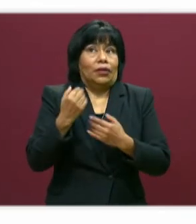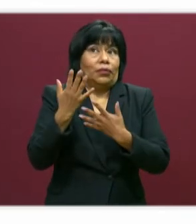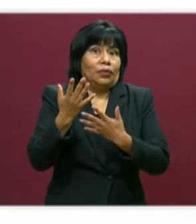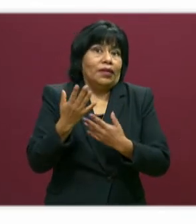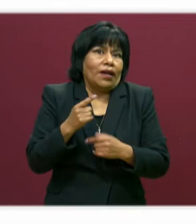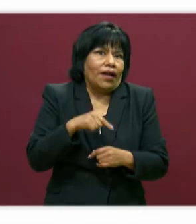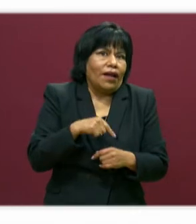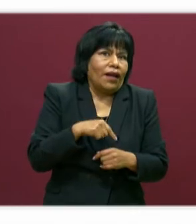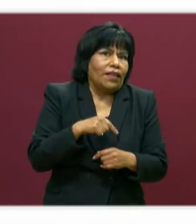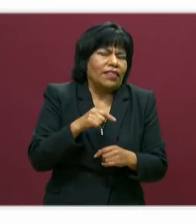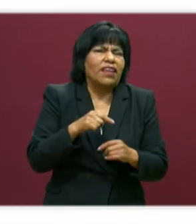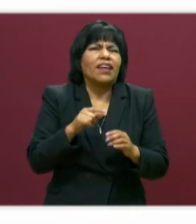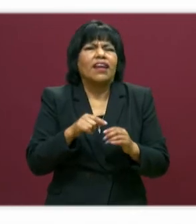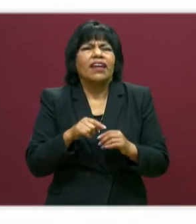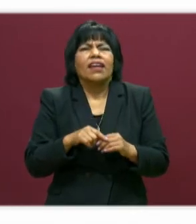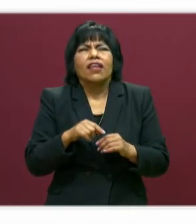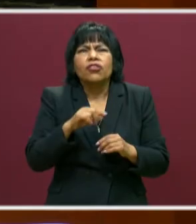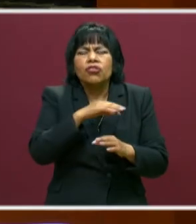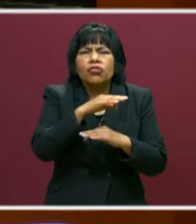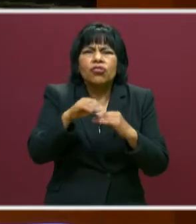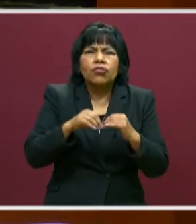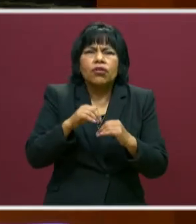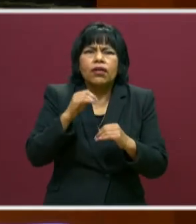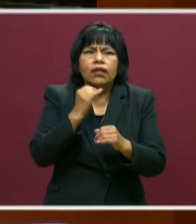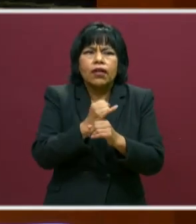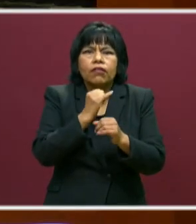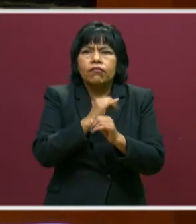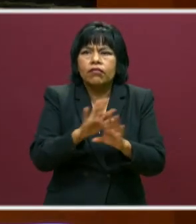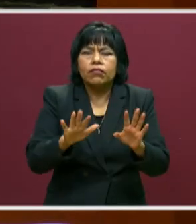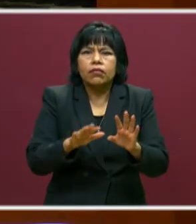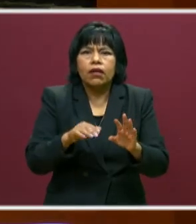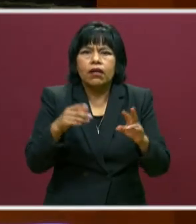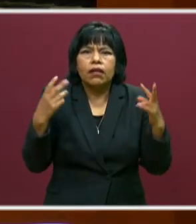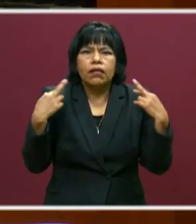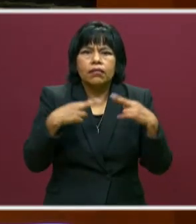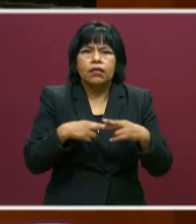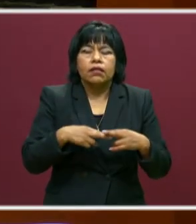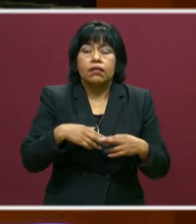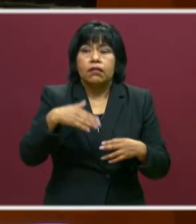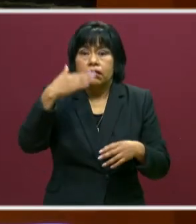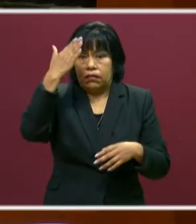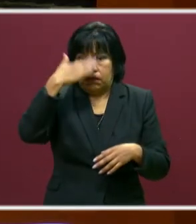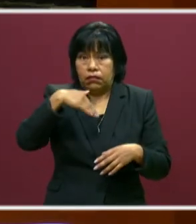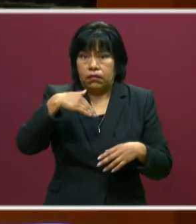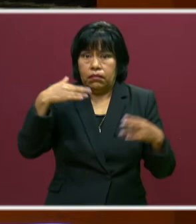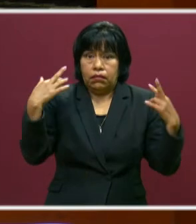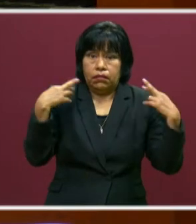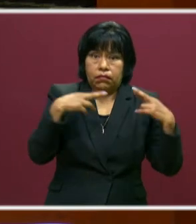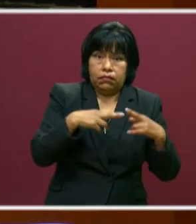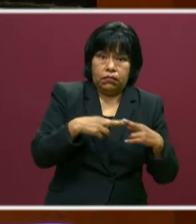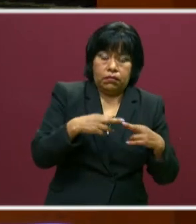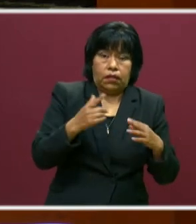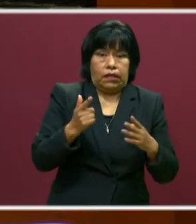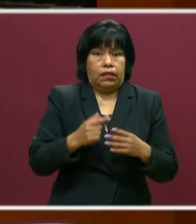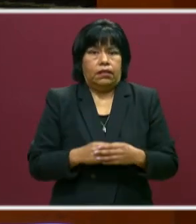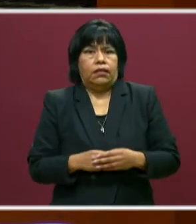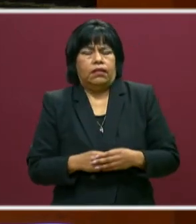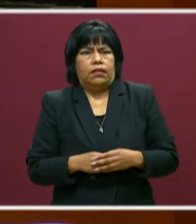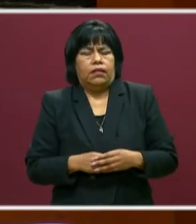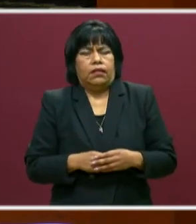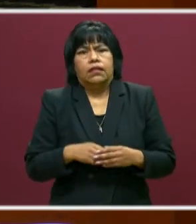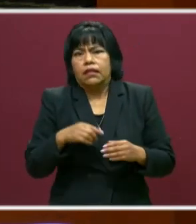se trata de recuperar toda la experiencia de los maestros, los saberes de los maestros y que, sin lugar a dudas,